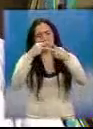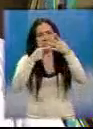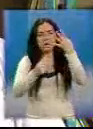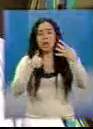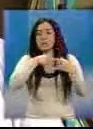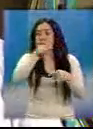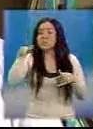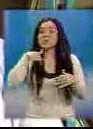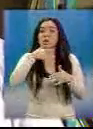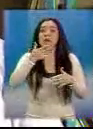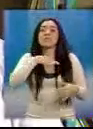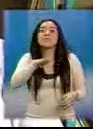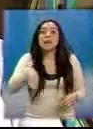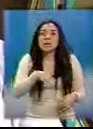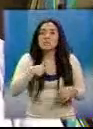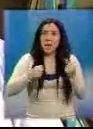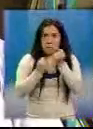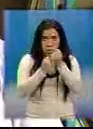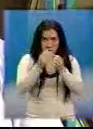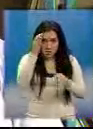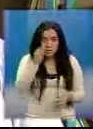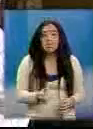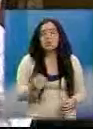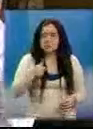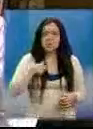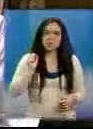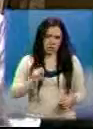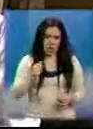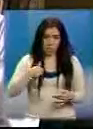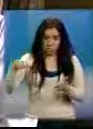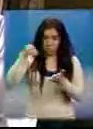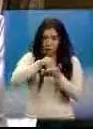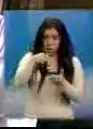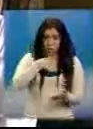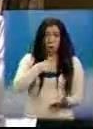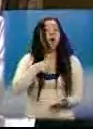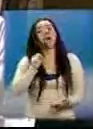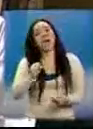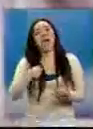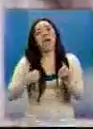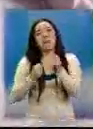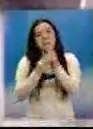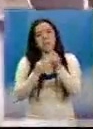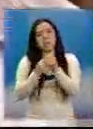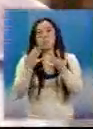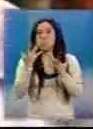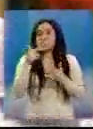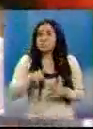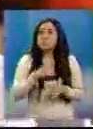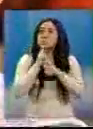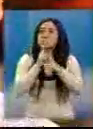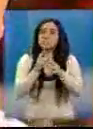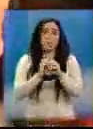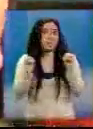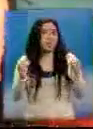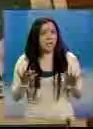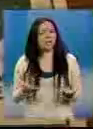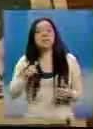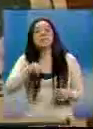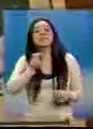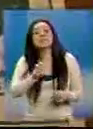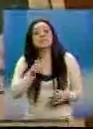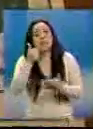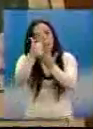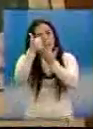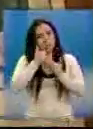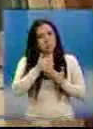erradicar la pobreza y el hambre cuando ellos estuvieran en el poder. Consideran que la Constitución de la República de Guatemala no responde a las necesidades